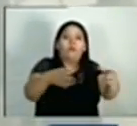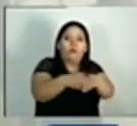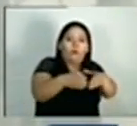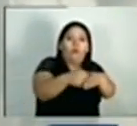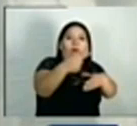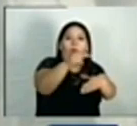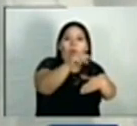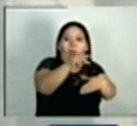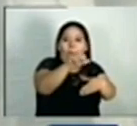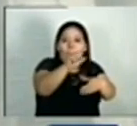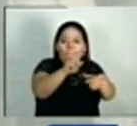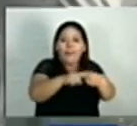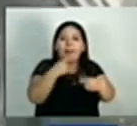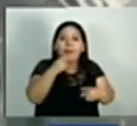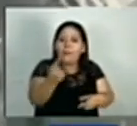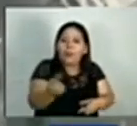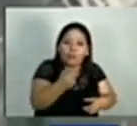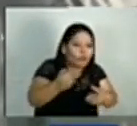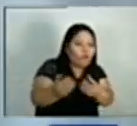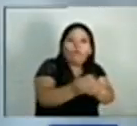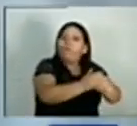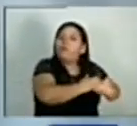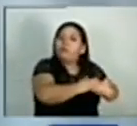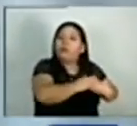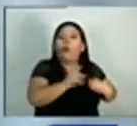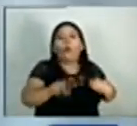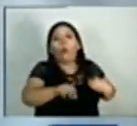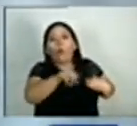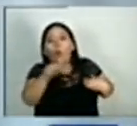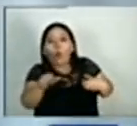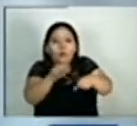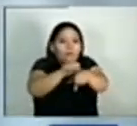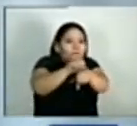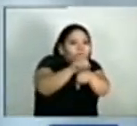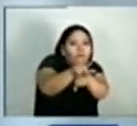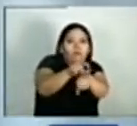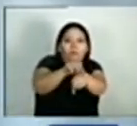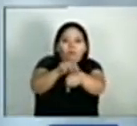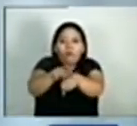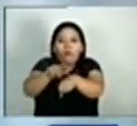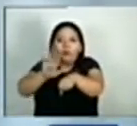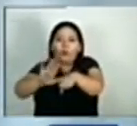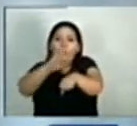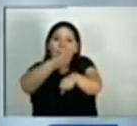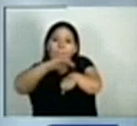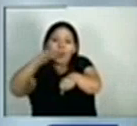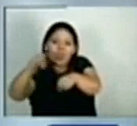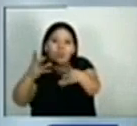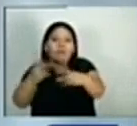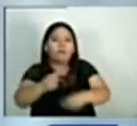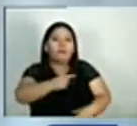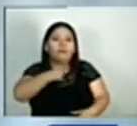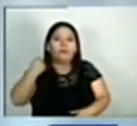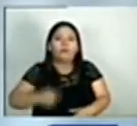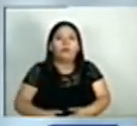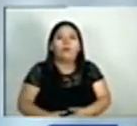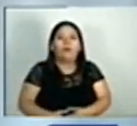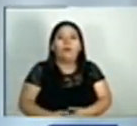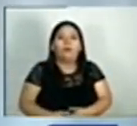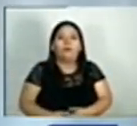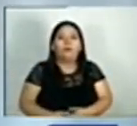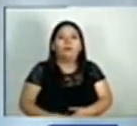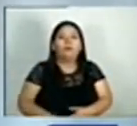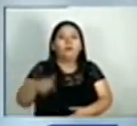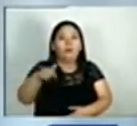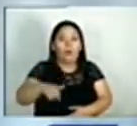ataques, usar a los civiles palestinos como escudo y atacar a los civiles israelíes con intención de asesinarlos. Estamos en